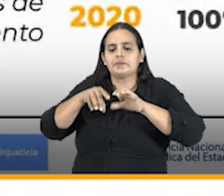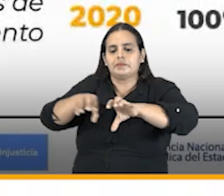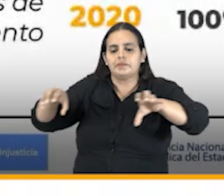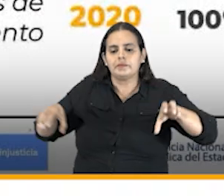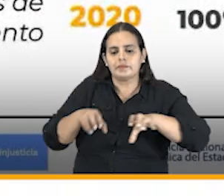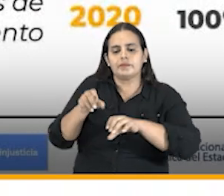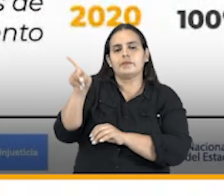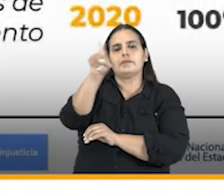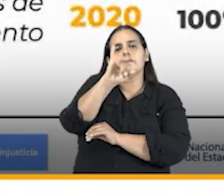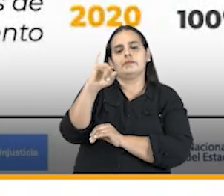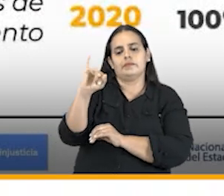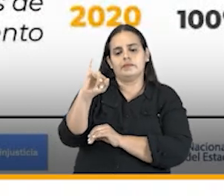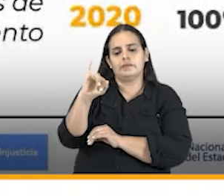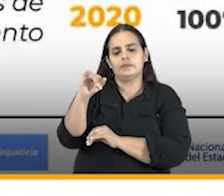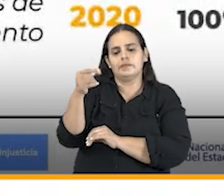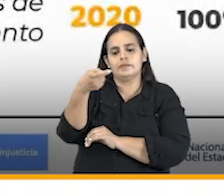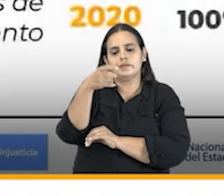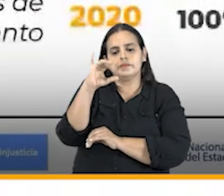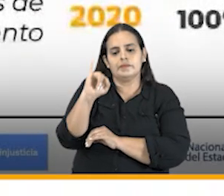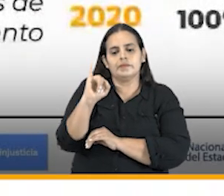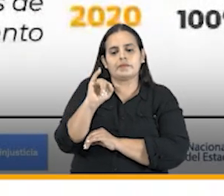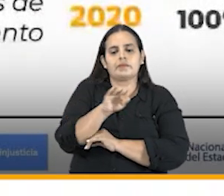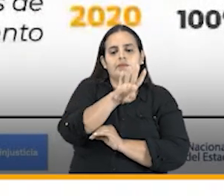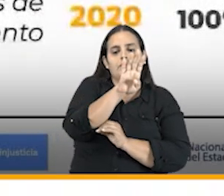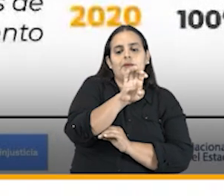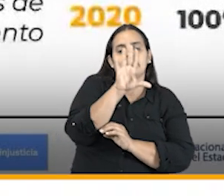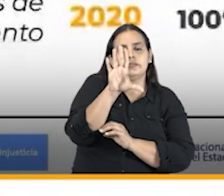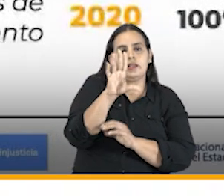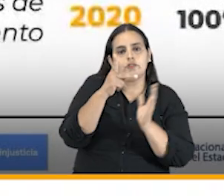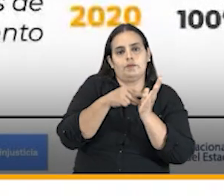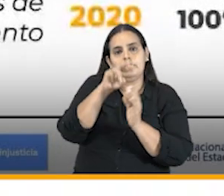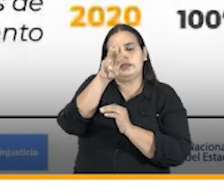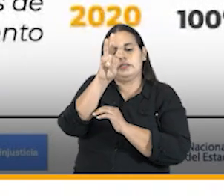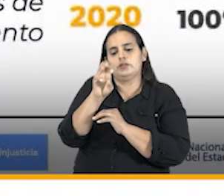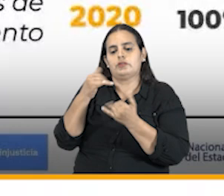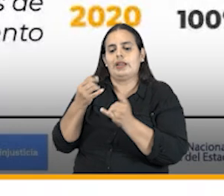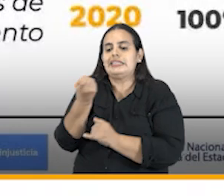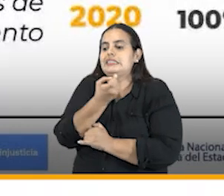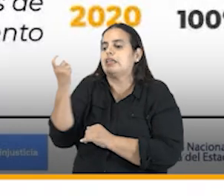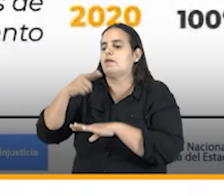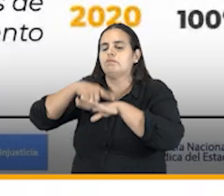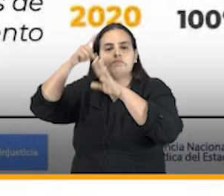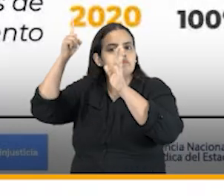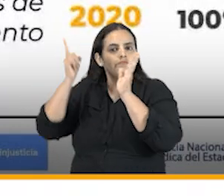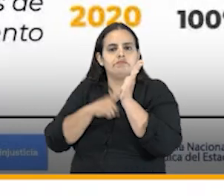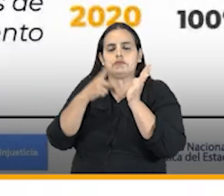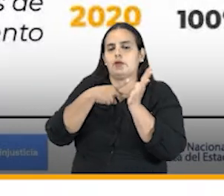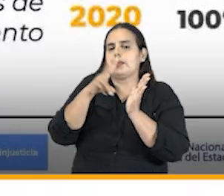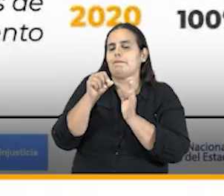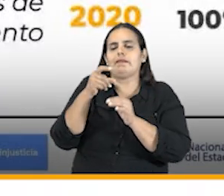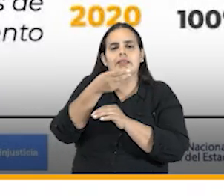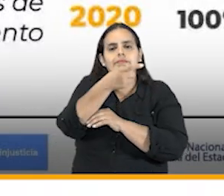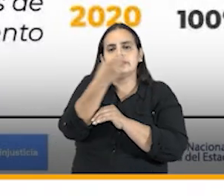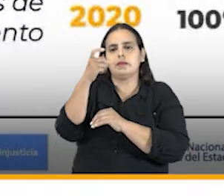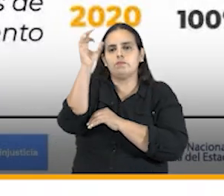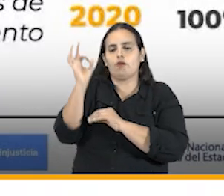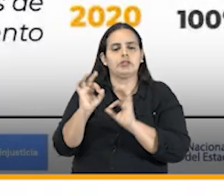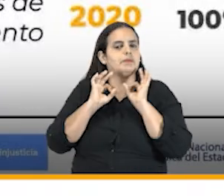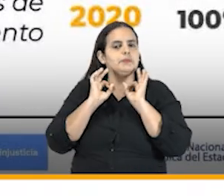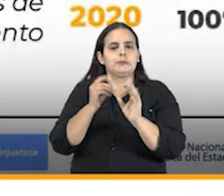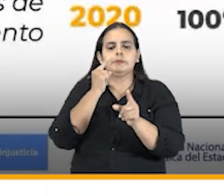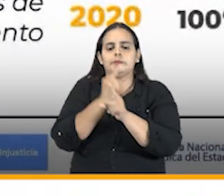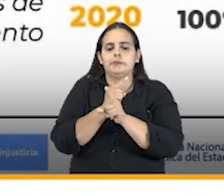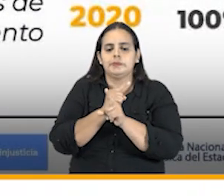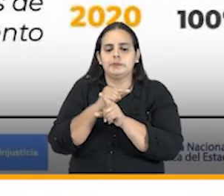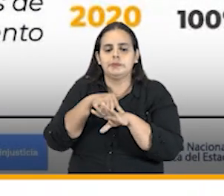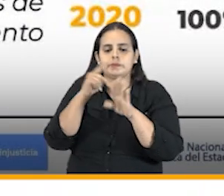del SIGI ha pasado de 95% en 2018 a 100% en el año 2020 la